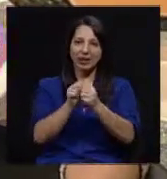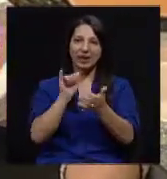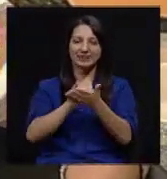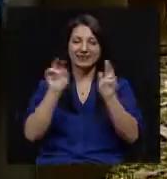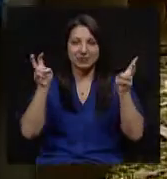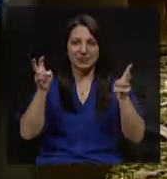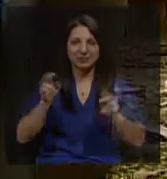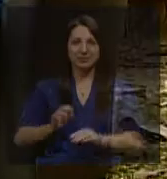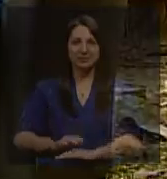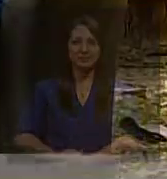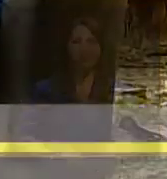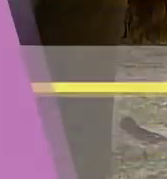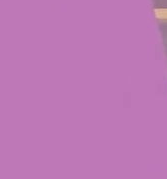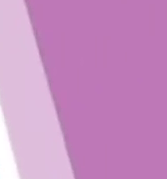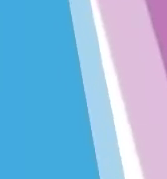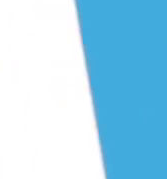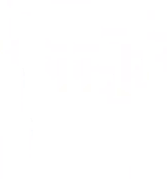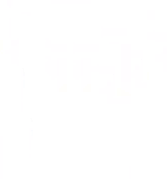Adelante.